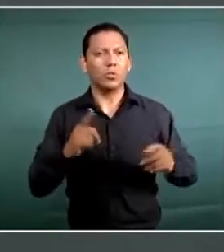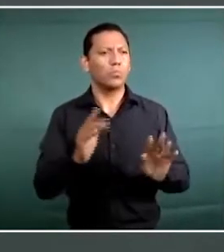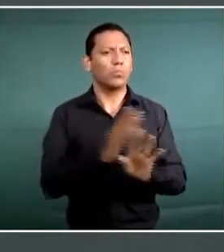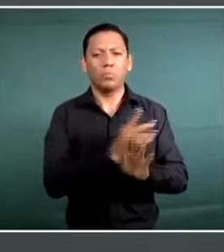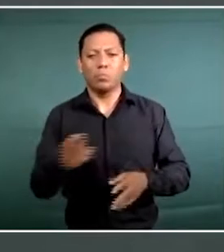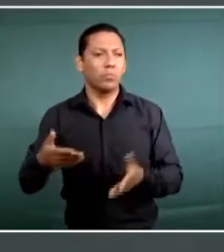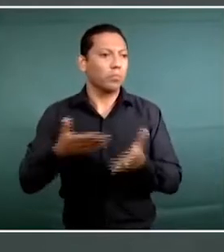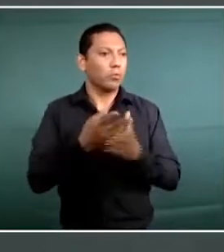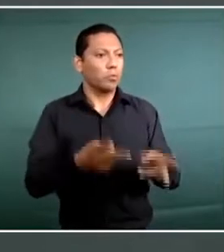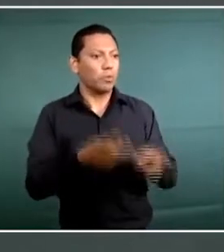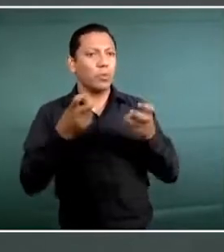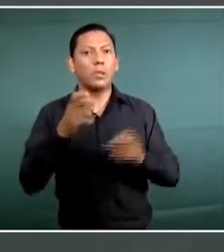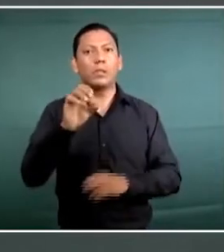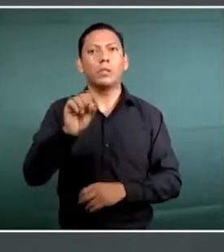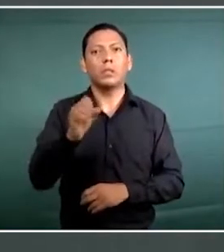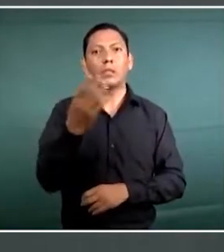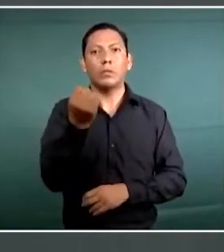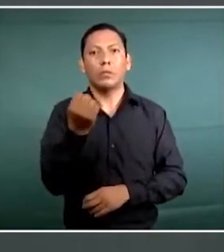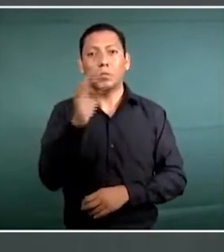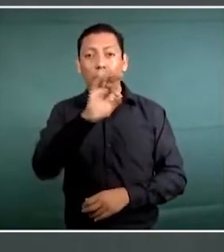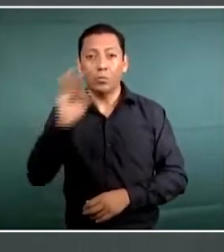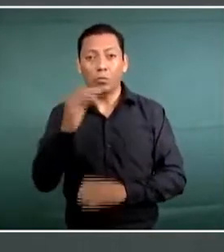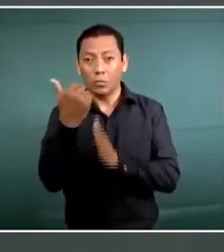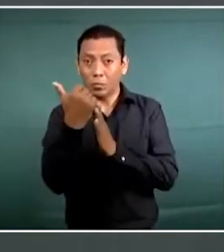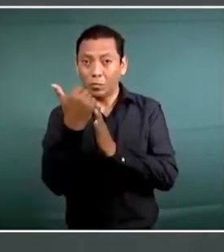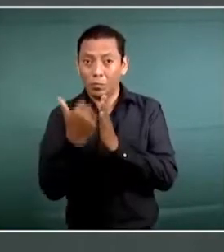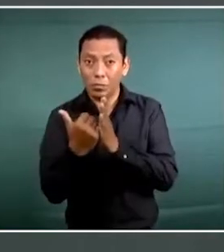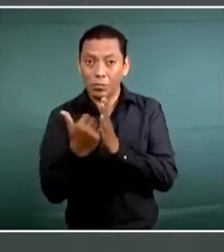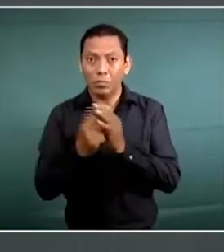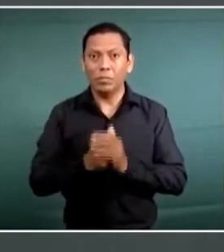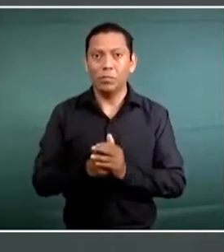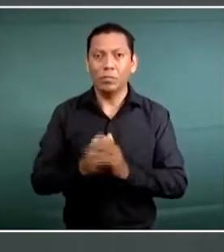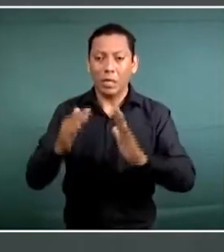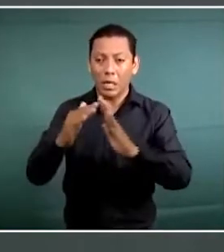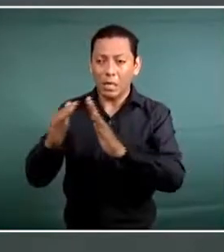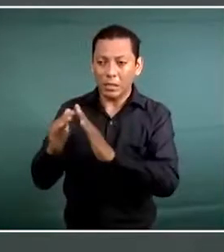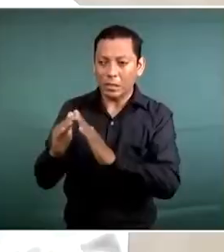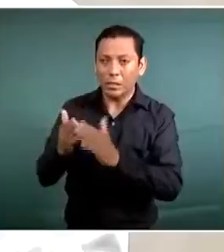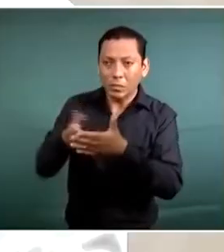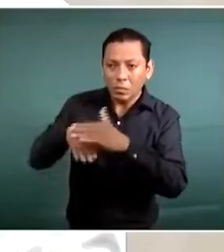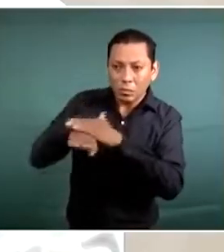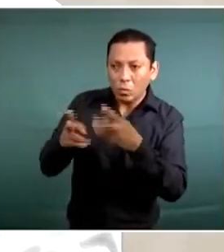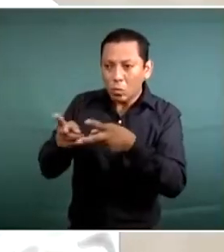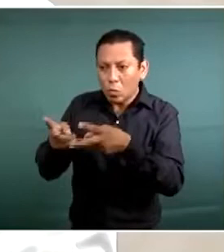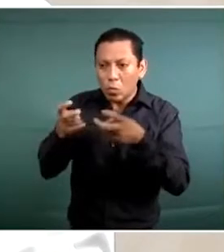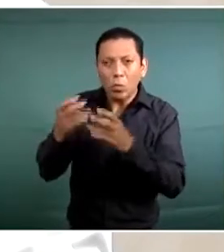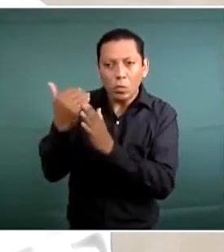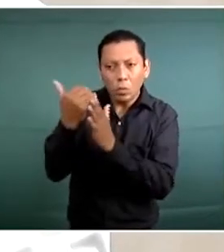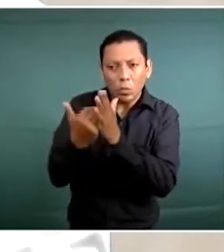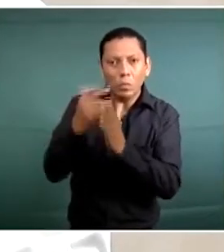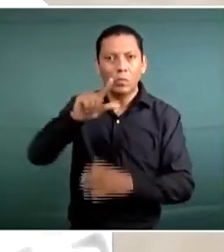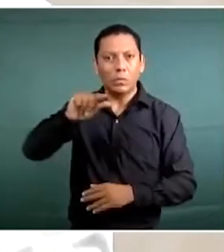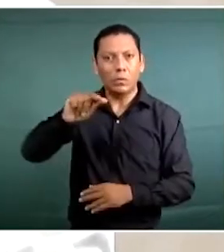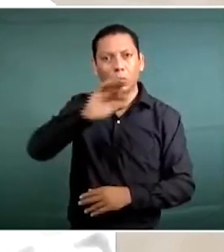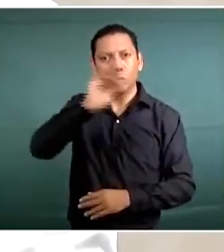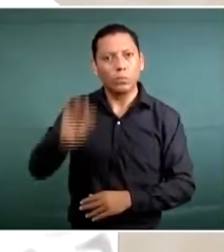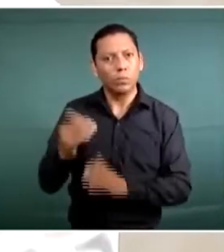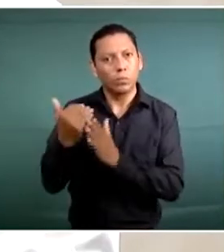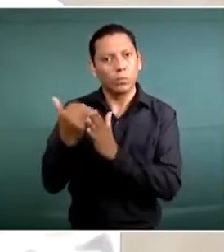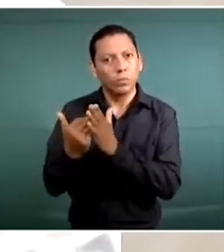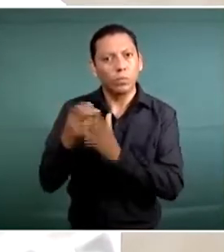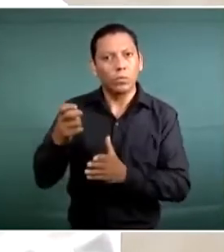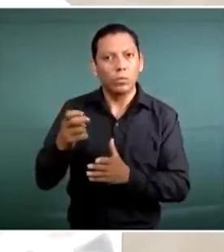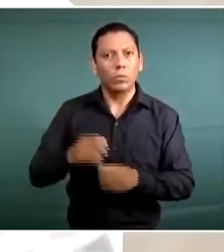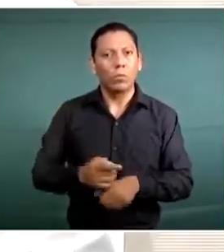69 por ciento menos, el robo a casa habitación, el 70 por ciento menos, la